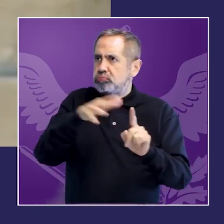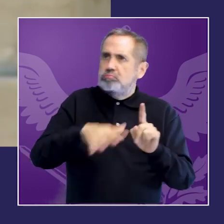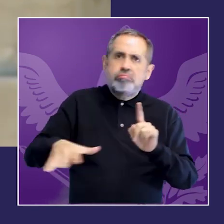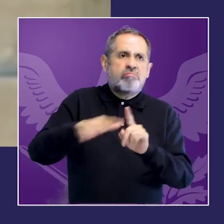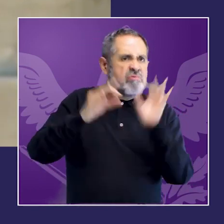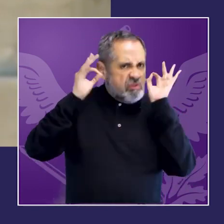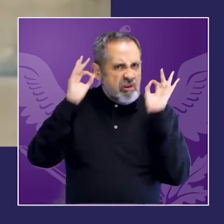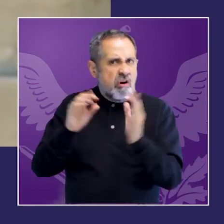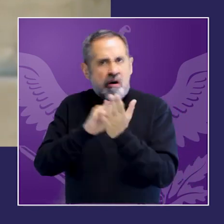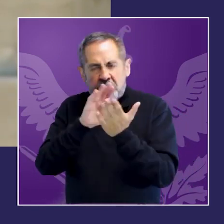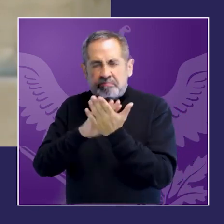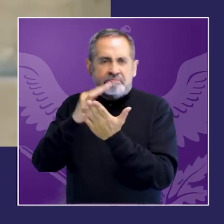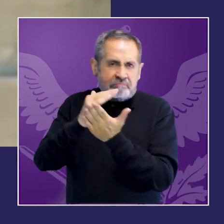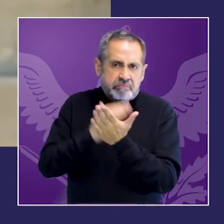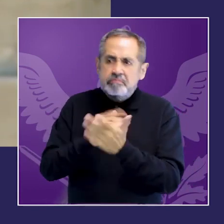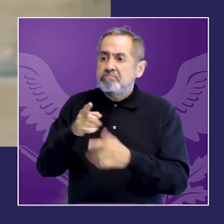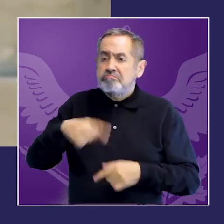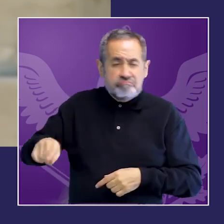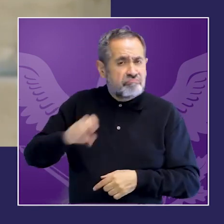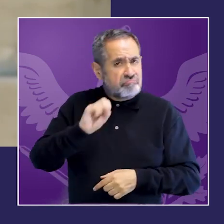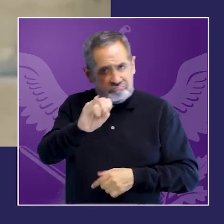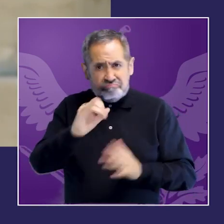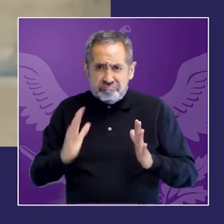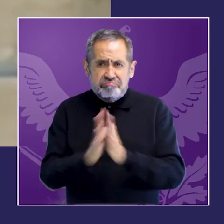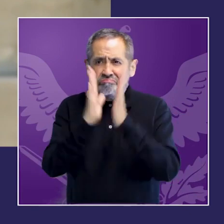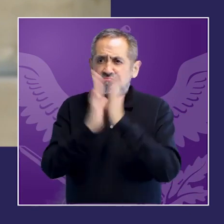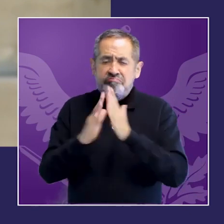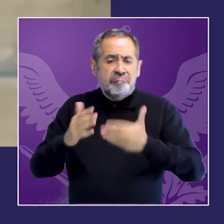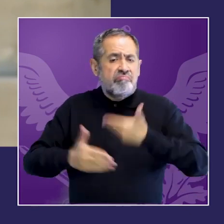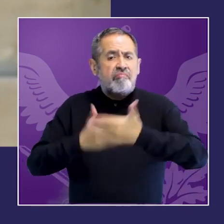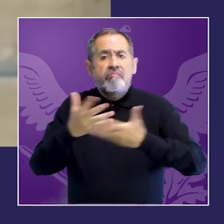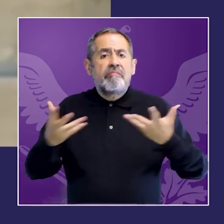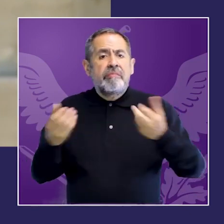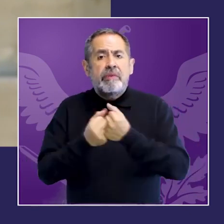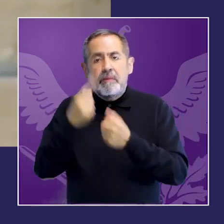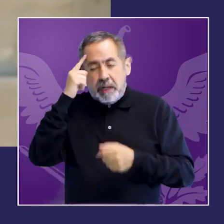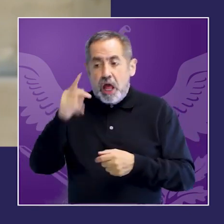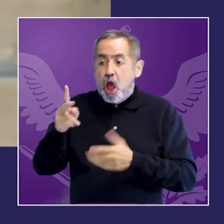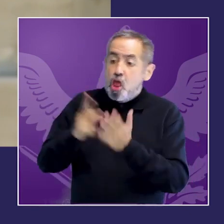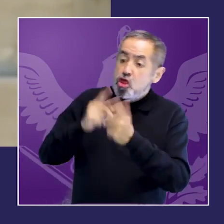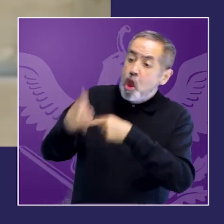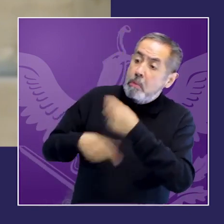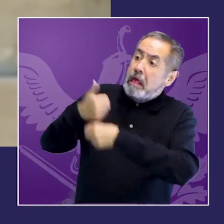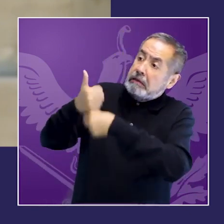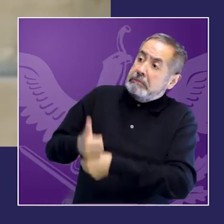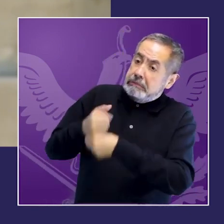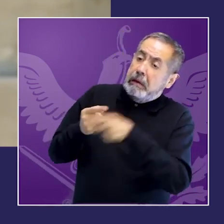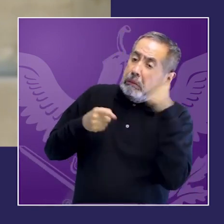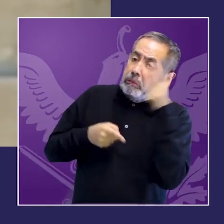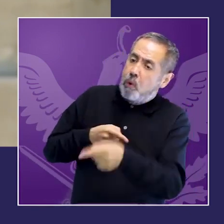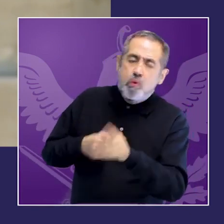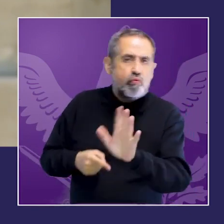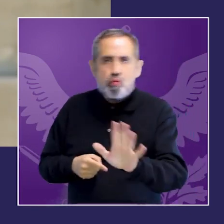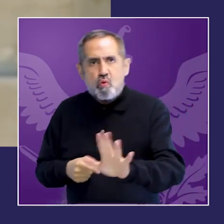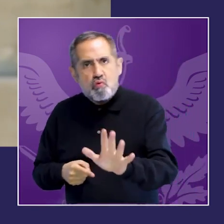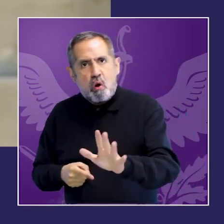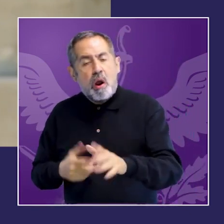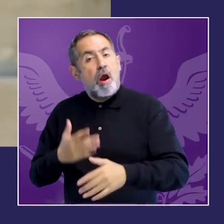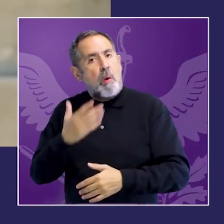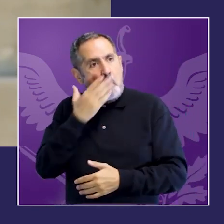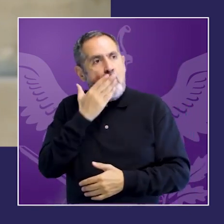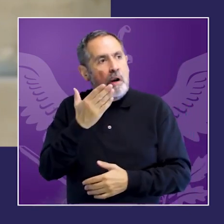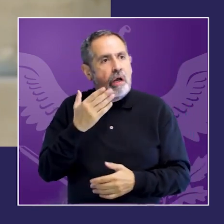a lo largo de la investigación fue posible identificar algunas prácticas promisorias que se revelan como facilitadoras